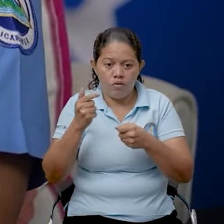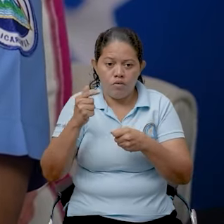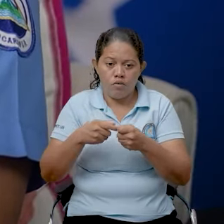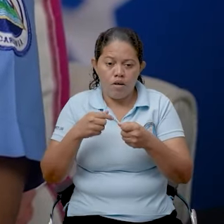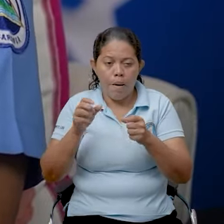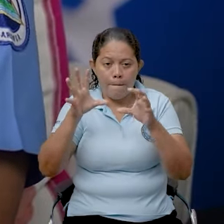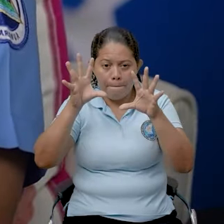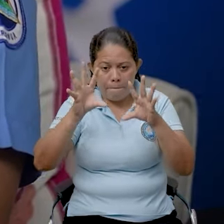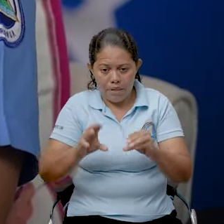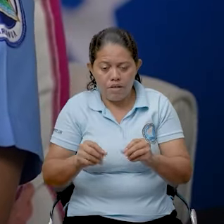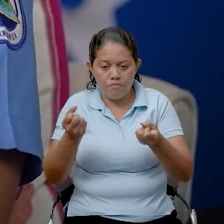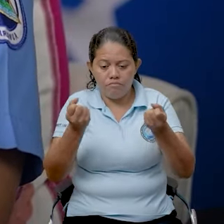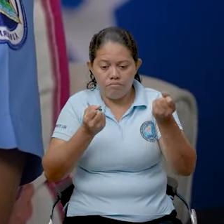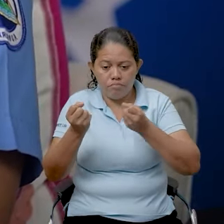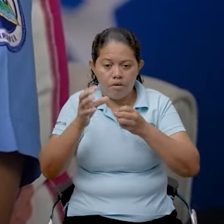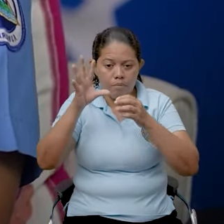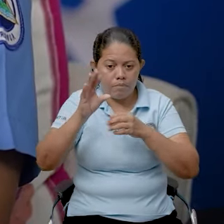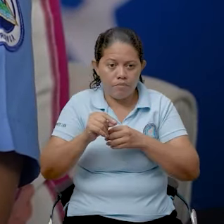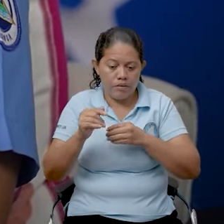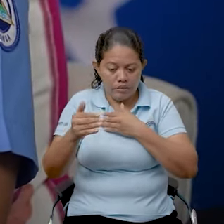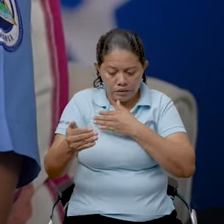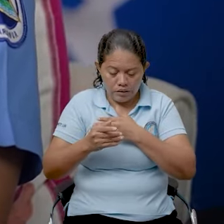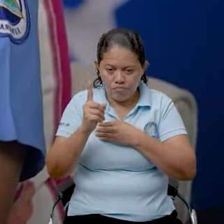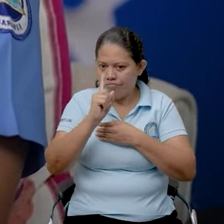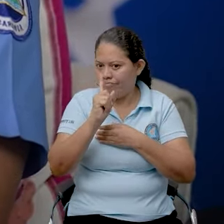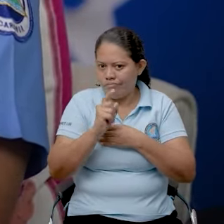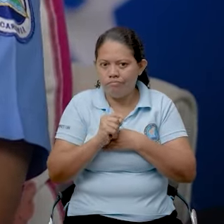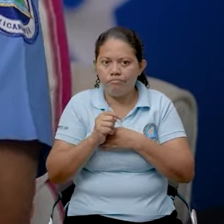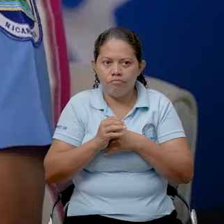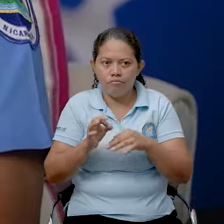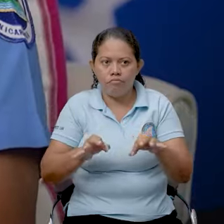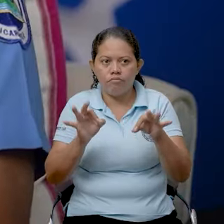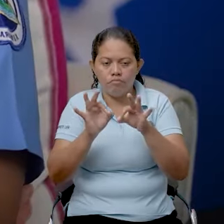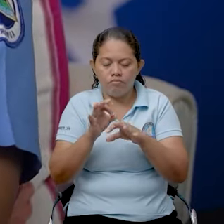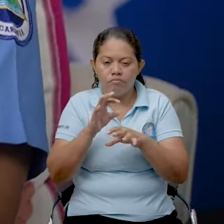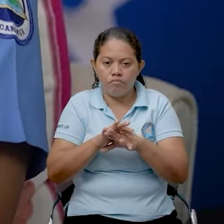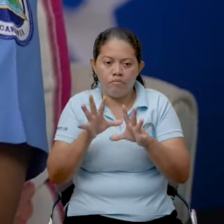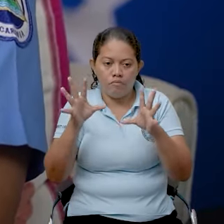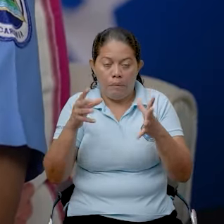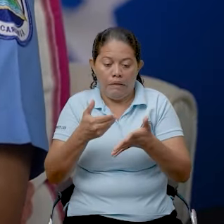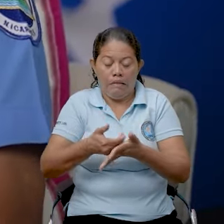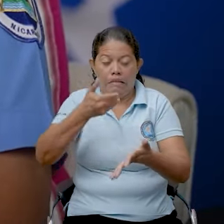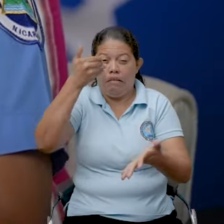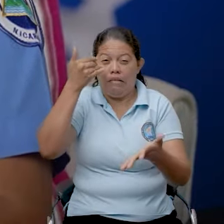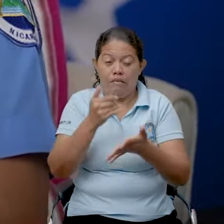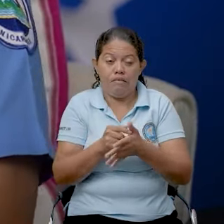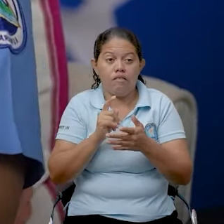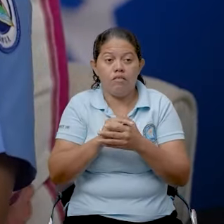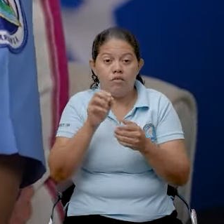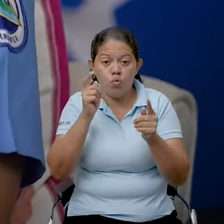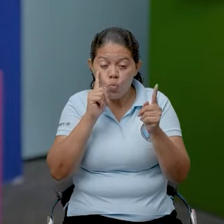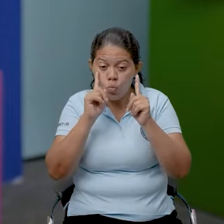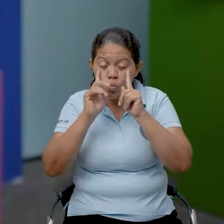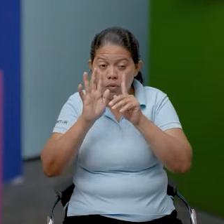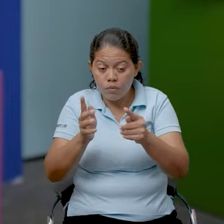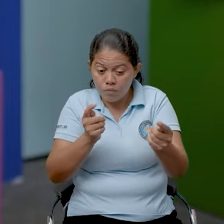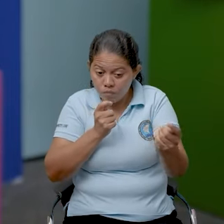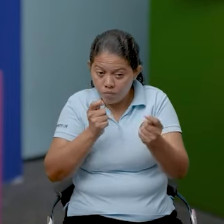encendidos cerca de los tramos, eso les va a permitir, por ejemplo, una seguridad